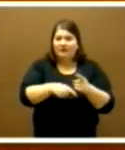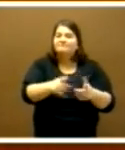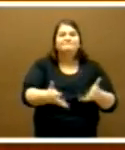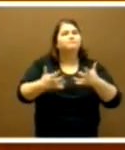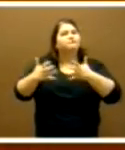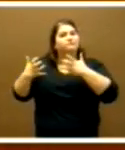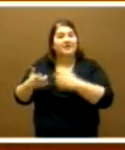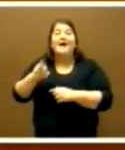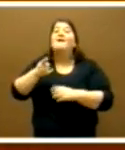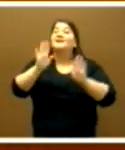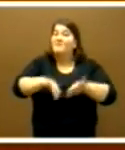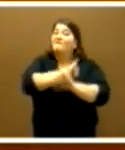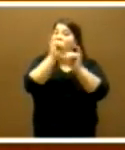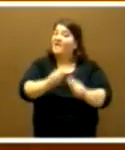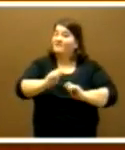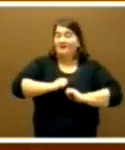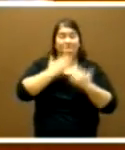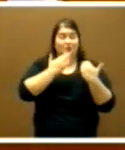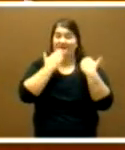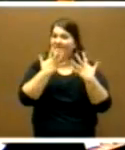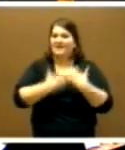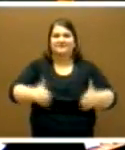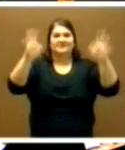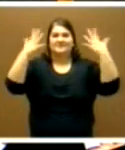sobre todo, para ganar en felicidad. Muchas gracias.